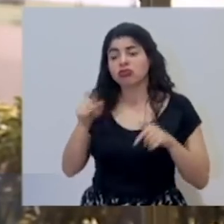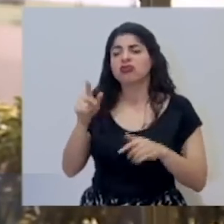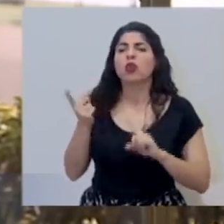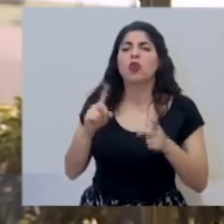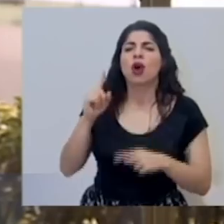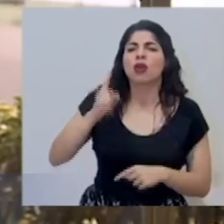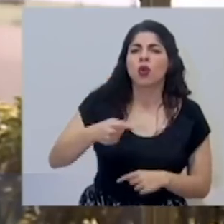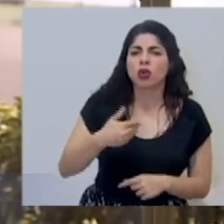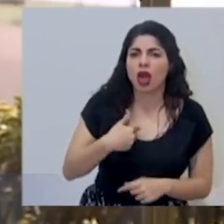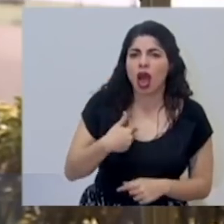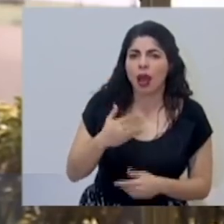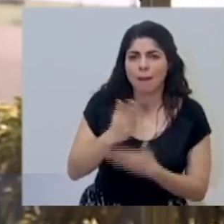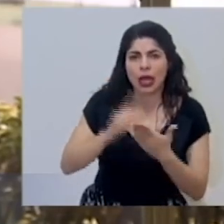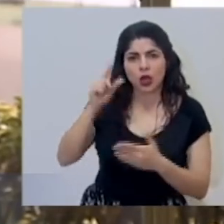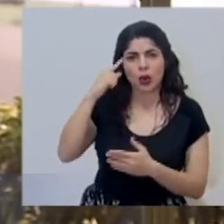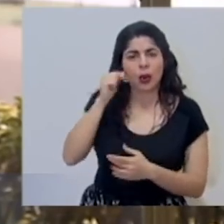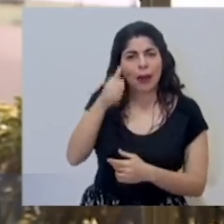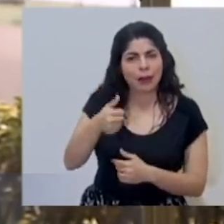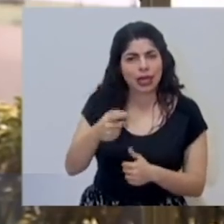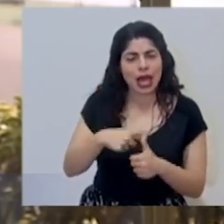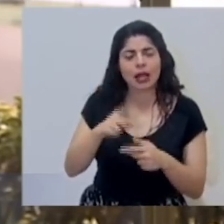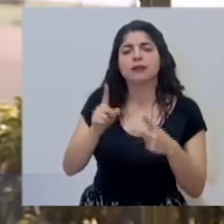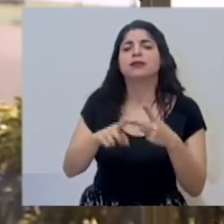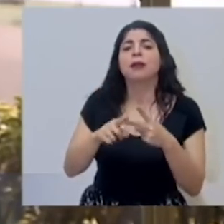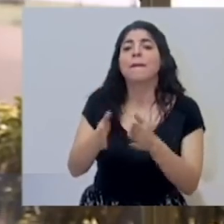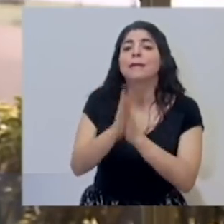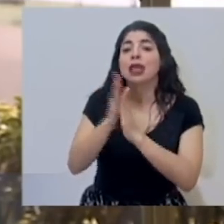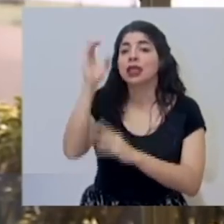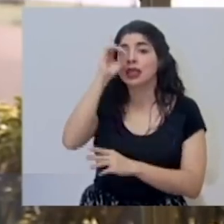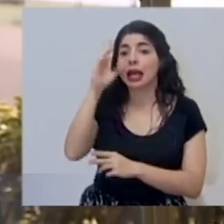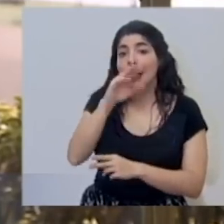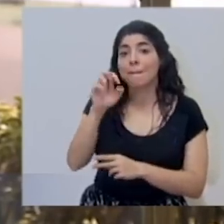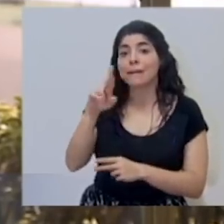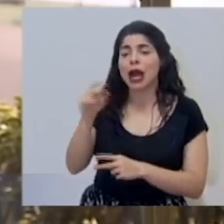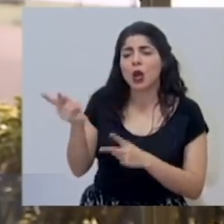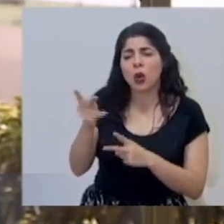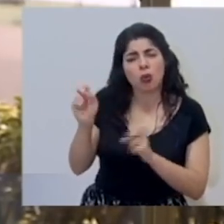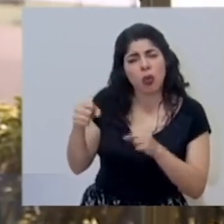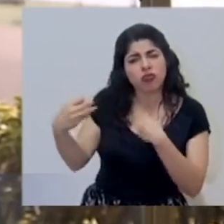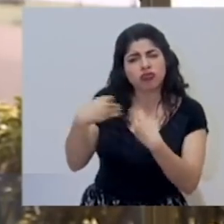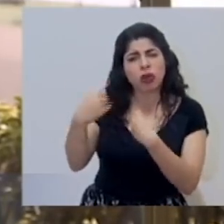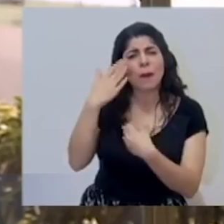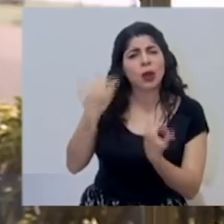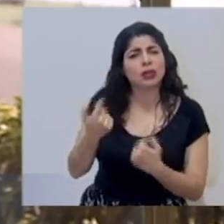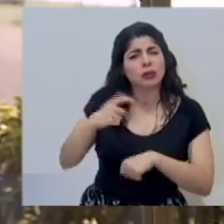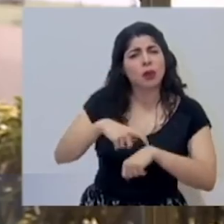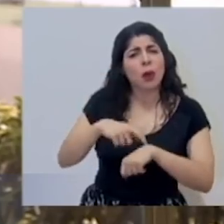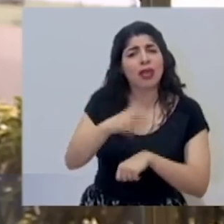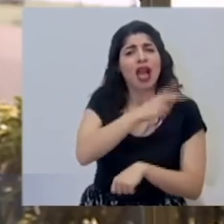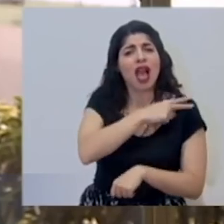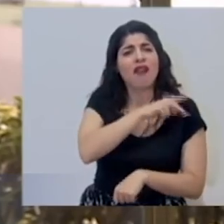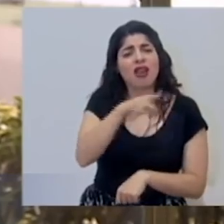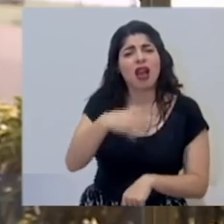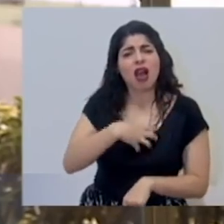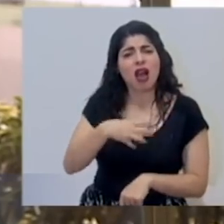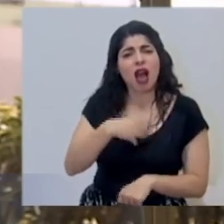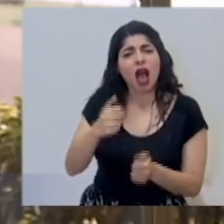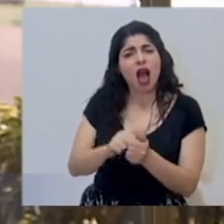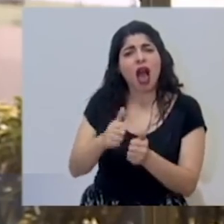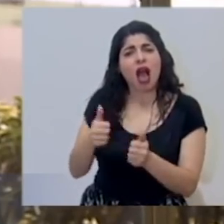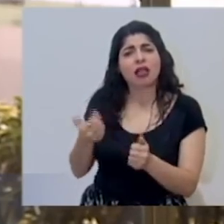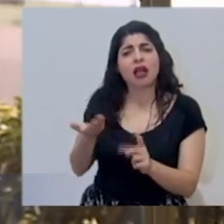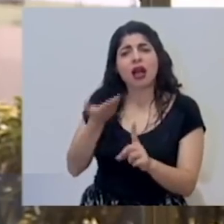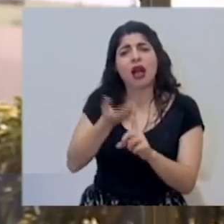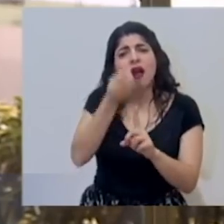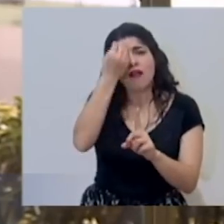cuál es la instrucción que lleva del gobierno para mañana. Y después pedirle a don Daniel y don Mario si nos podían detallar, porque en este momento los patronos se han quejado de que el atraso que hay